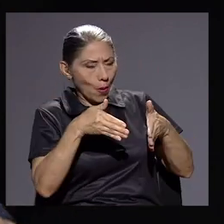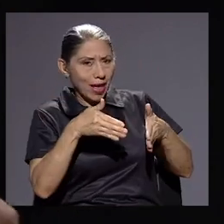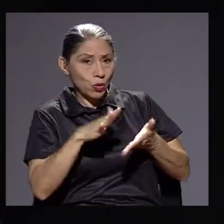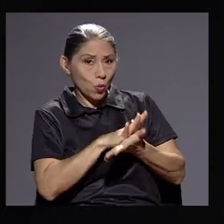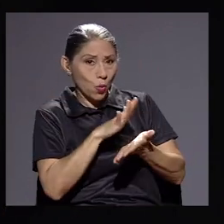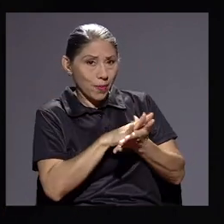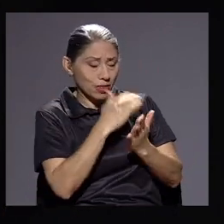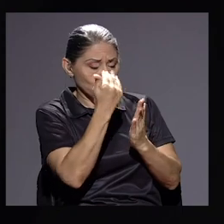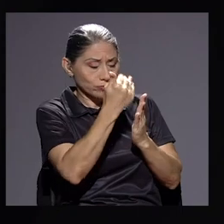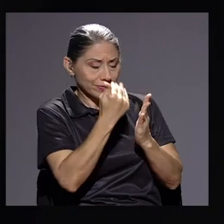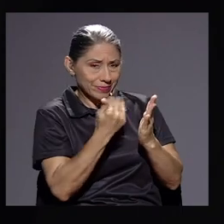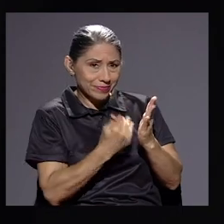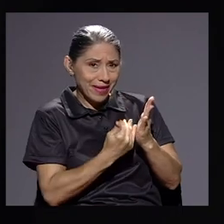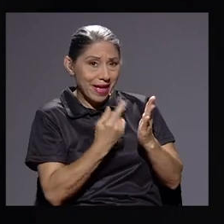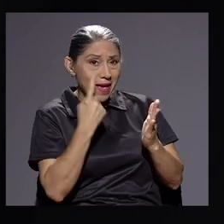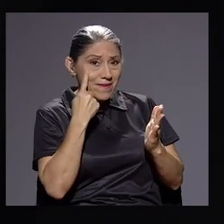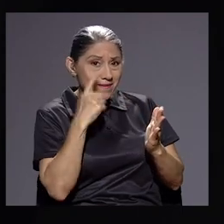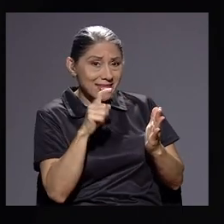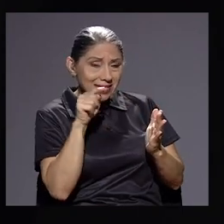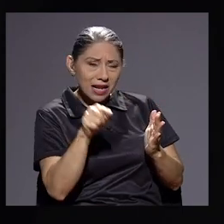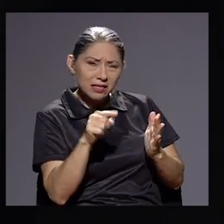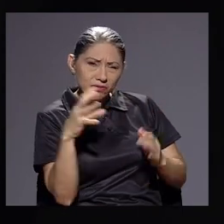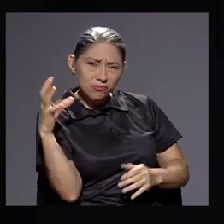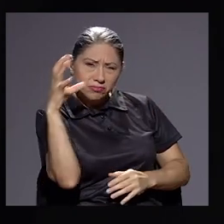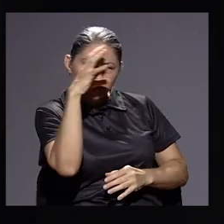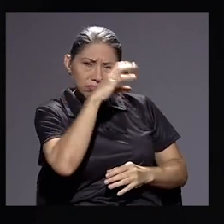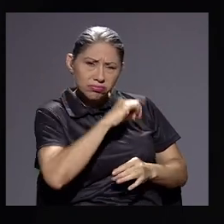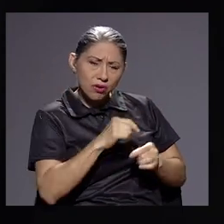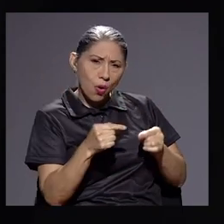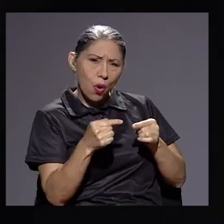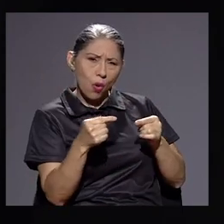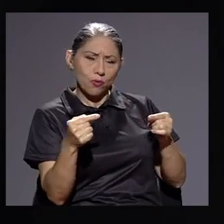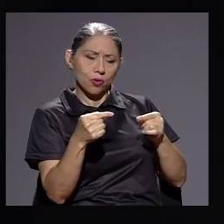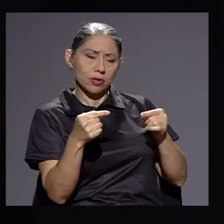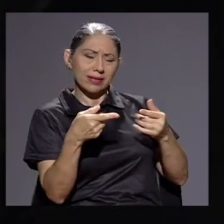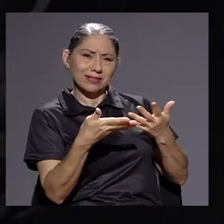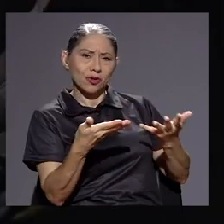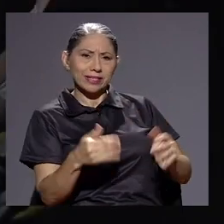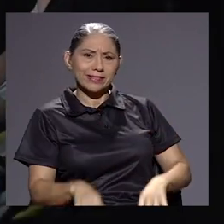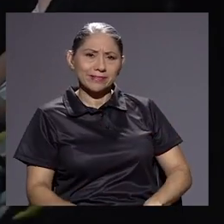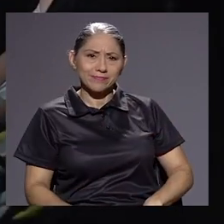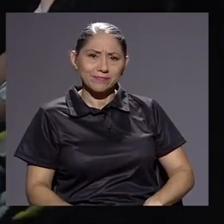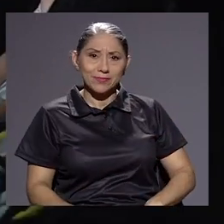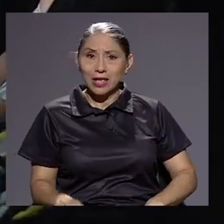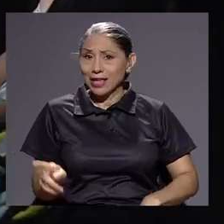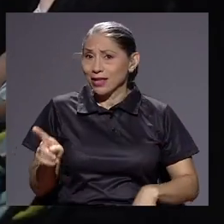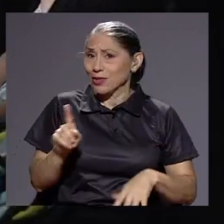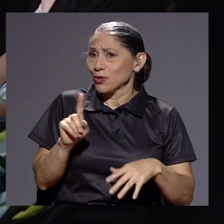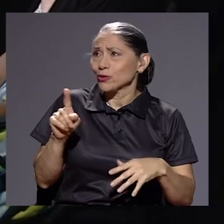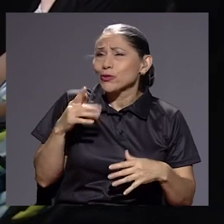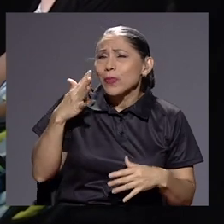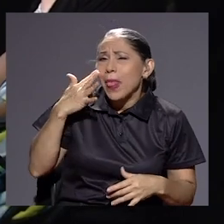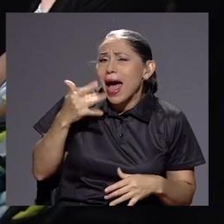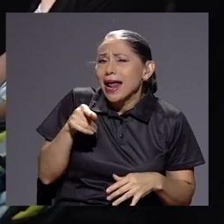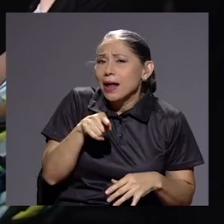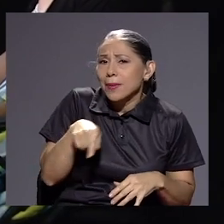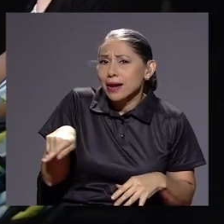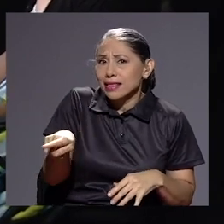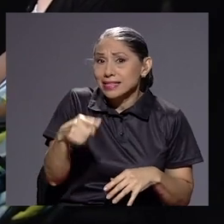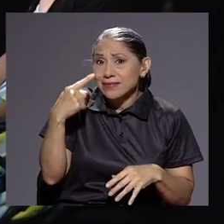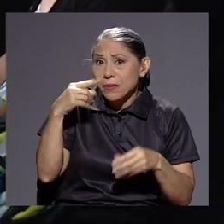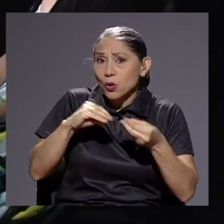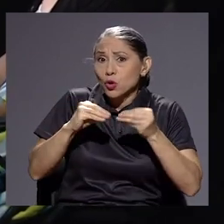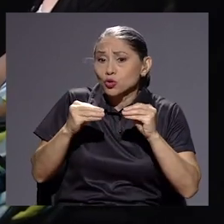fiscalización, se denotan aparentes contradicciones. No son tan aparentes. Si vemos los números, son